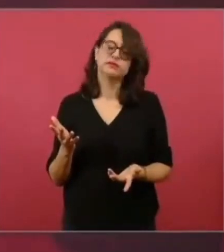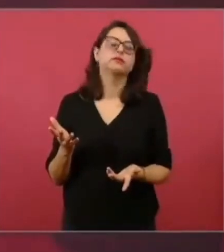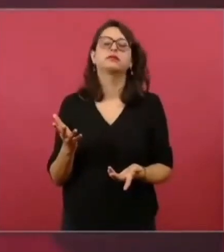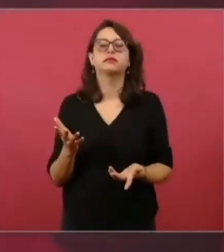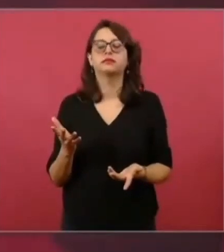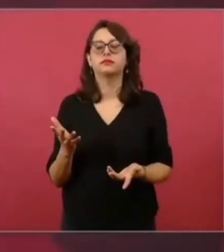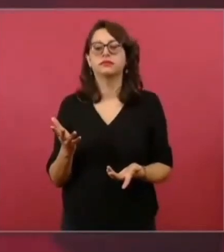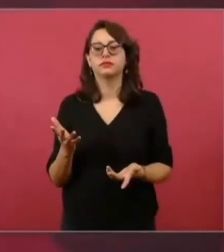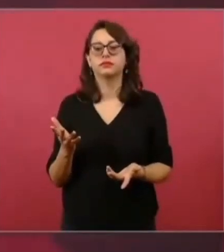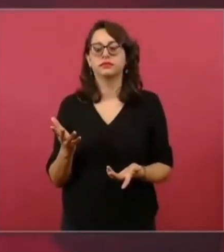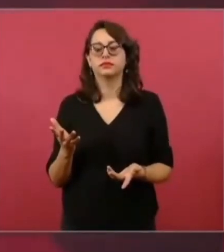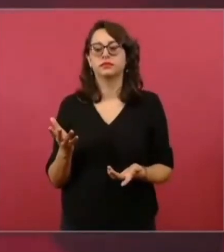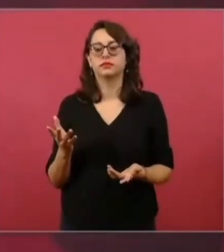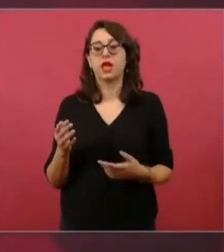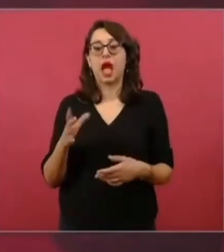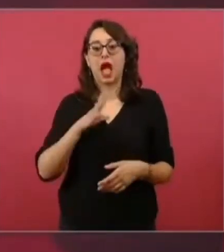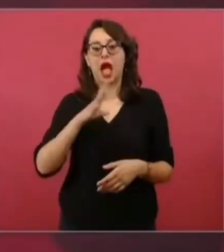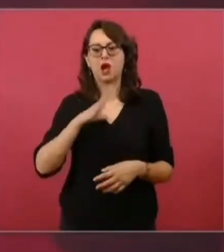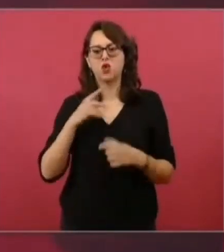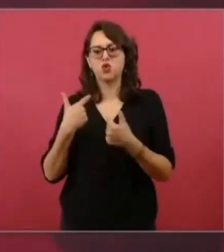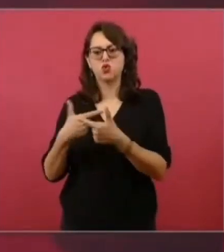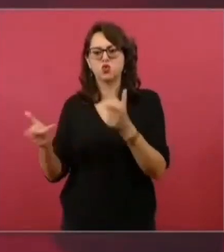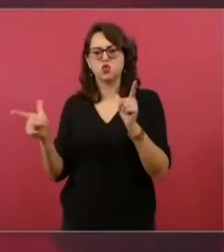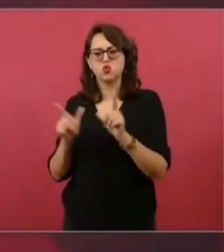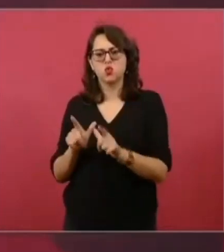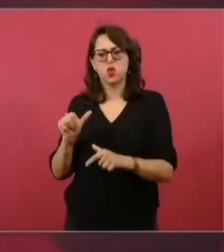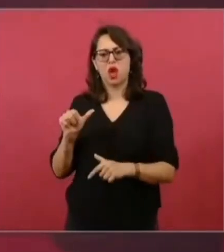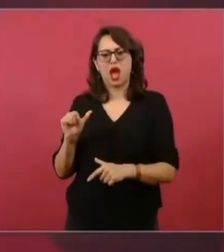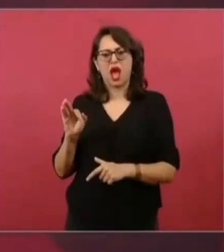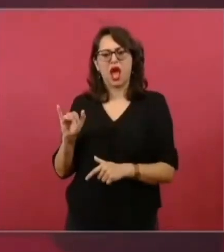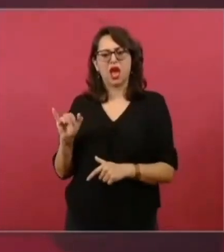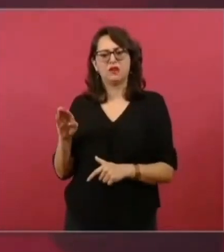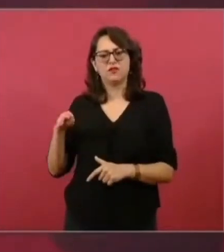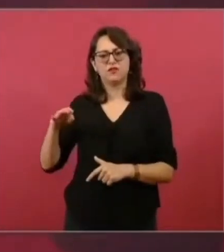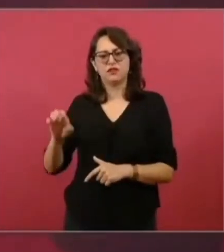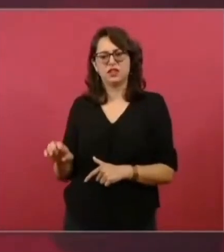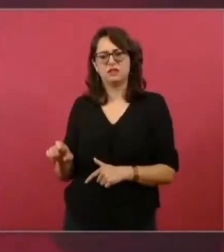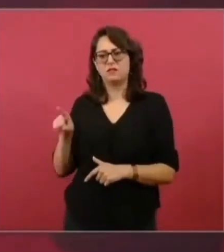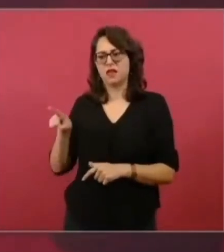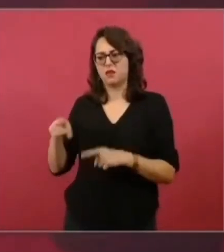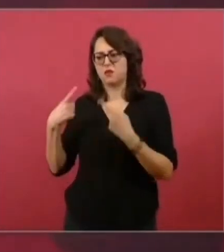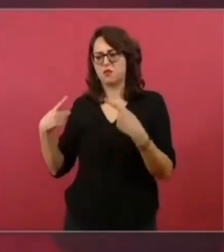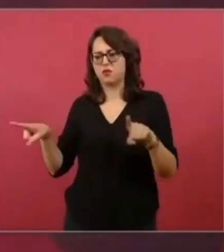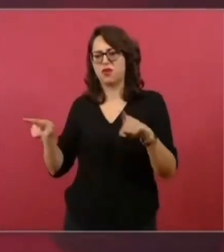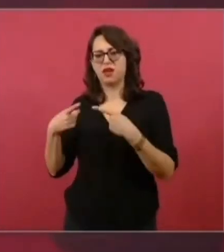gusta mucho a mí y le gusta a los jóvenes. Esa de,